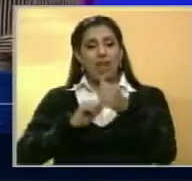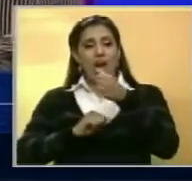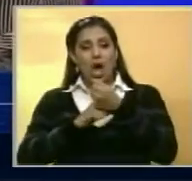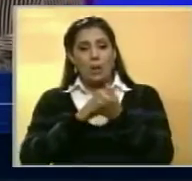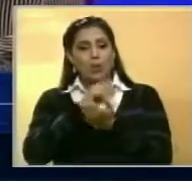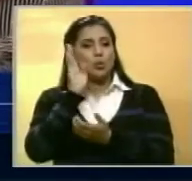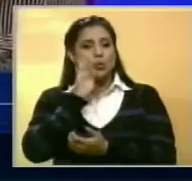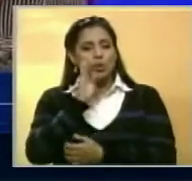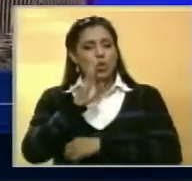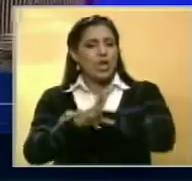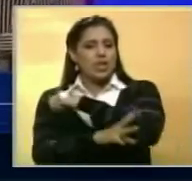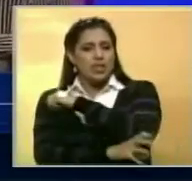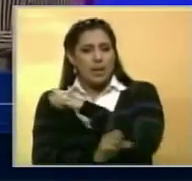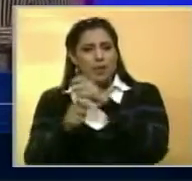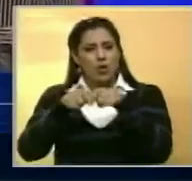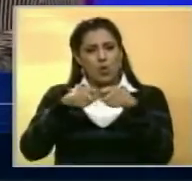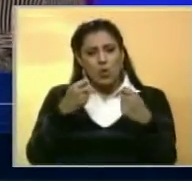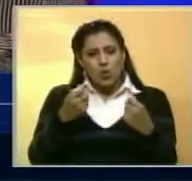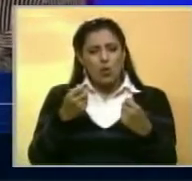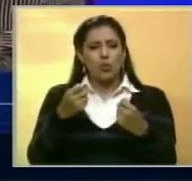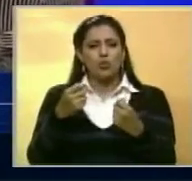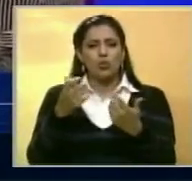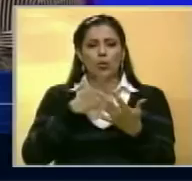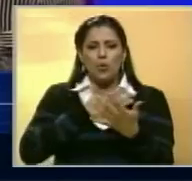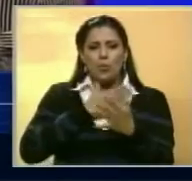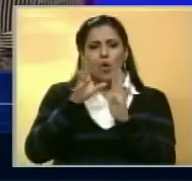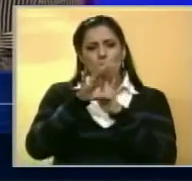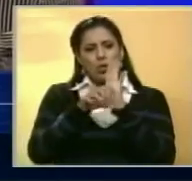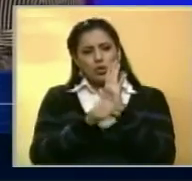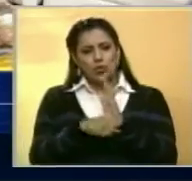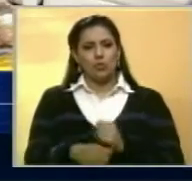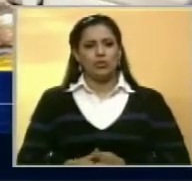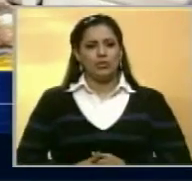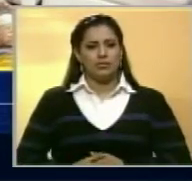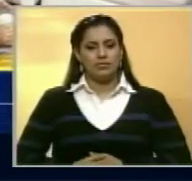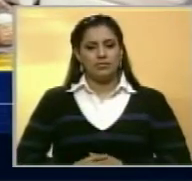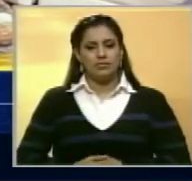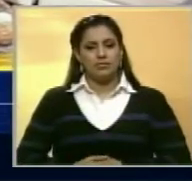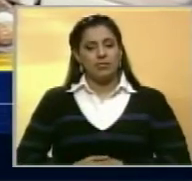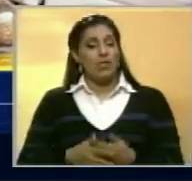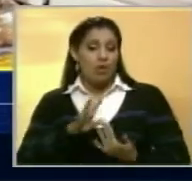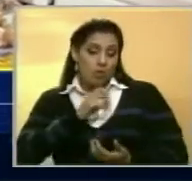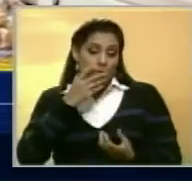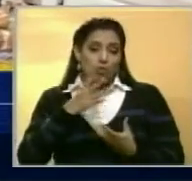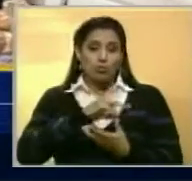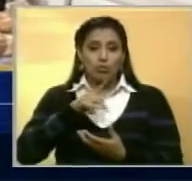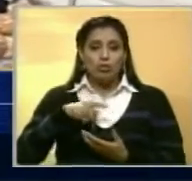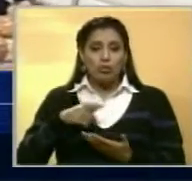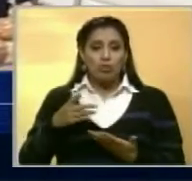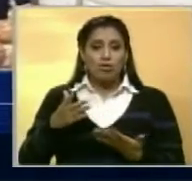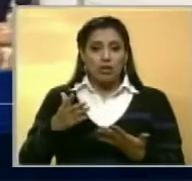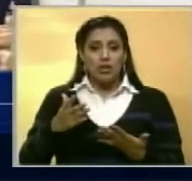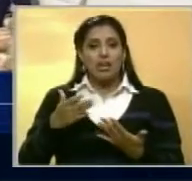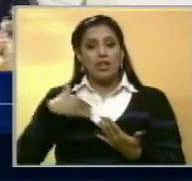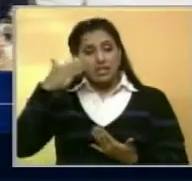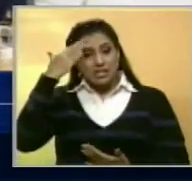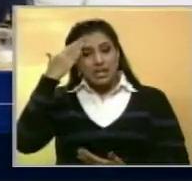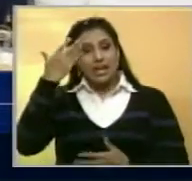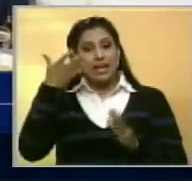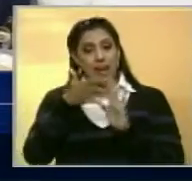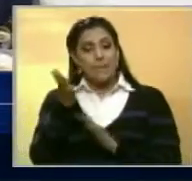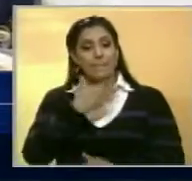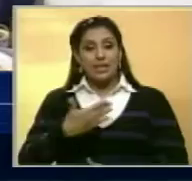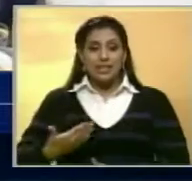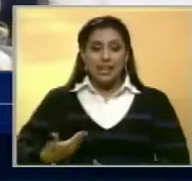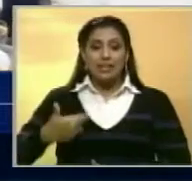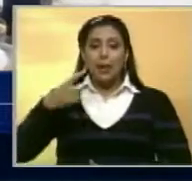conspiraciones, a la ruptura del hilo constitucional y bueno nosotros estamos, y sé que el presidente Nicolás